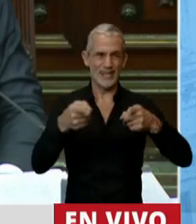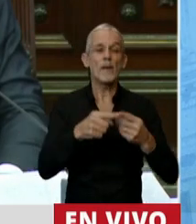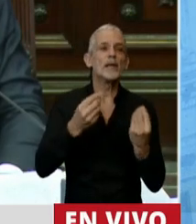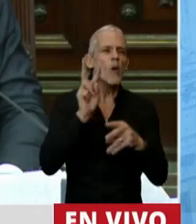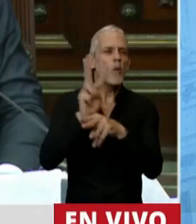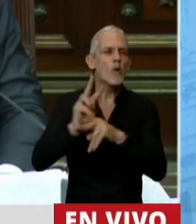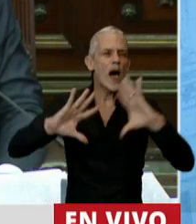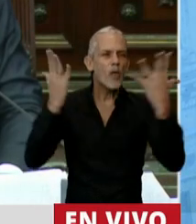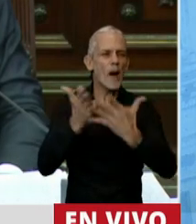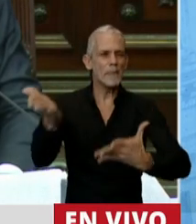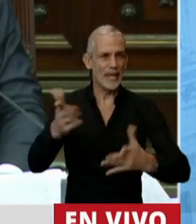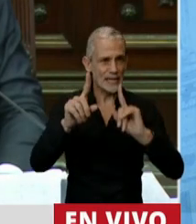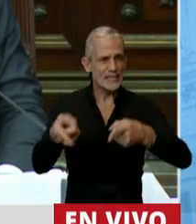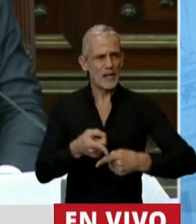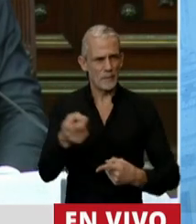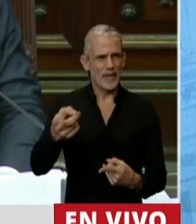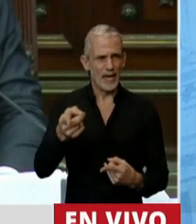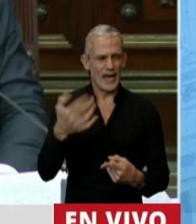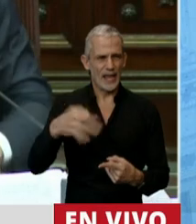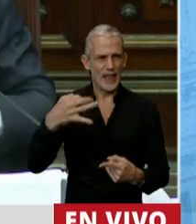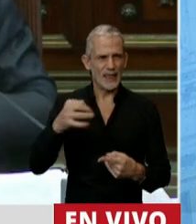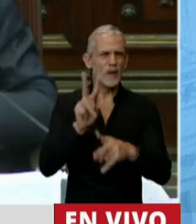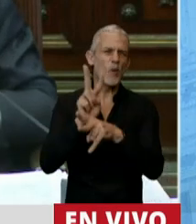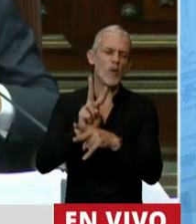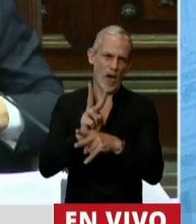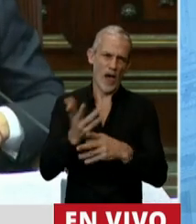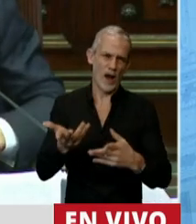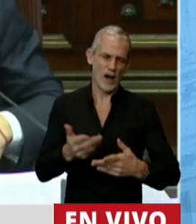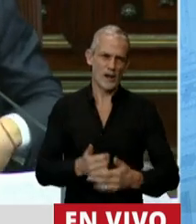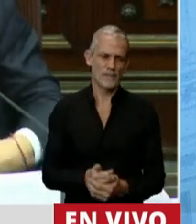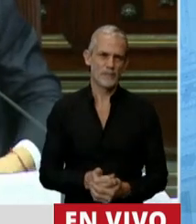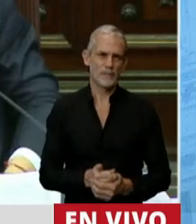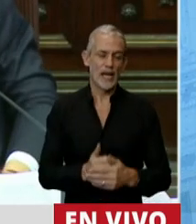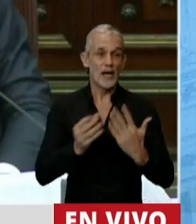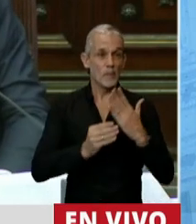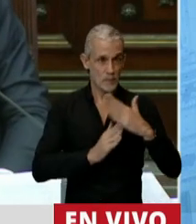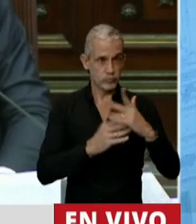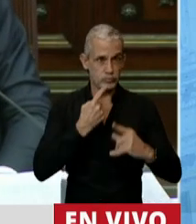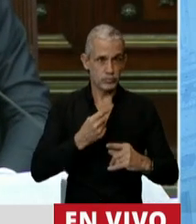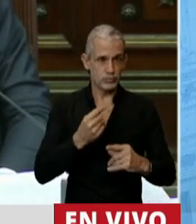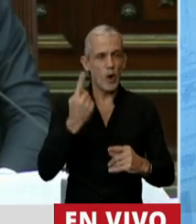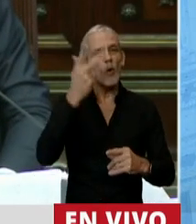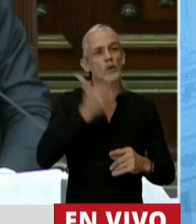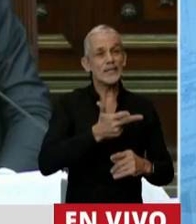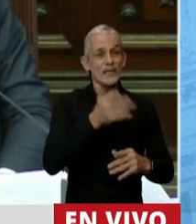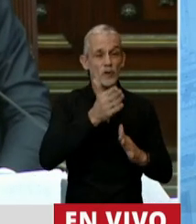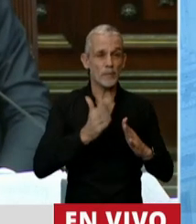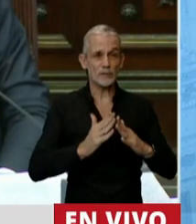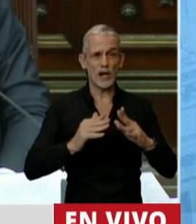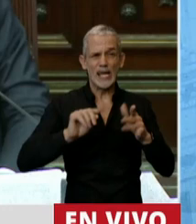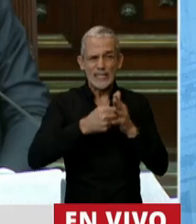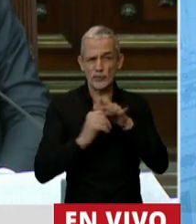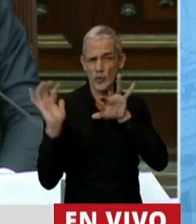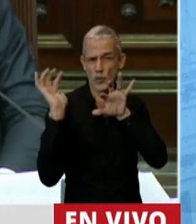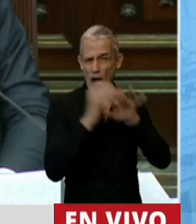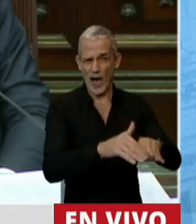ecológica, lo decía el jefe de gabinete. Un tercio de la población mundial está confinada en